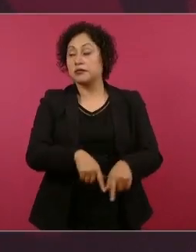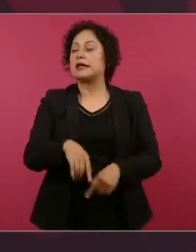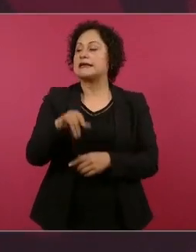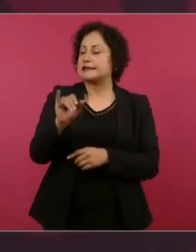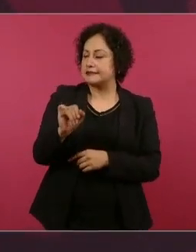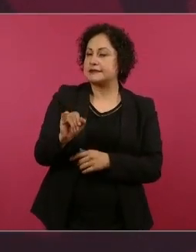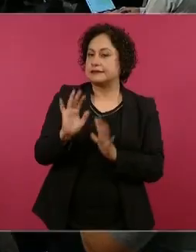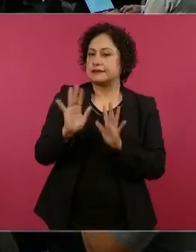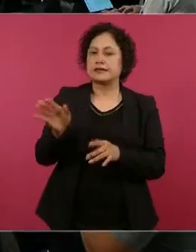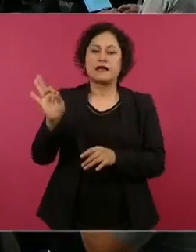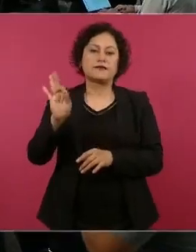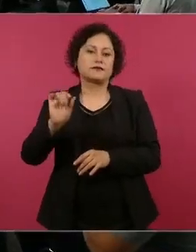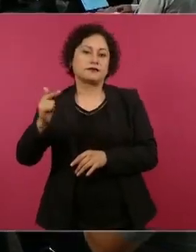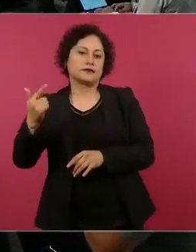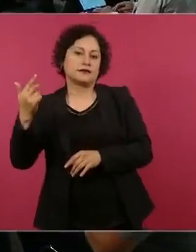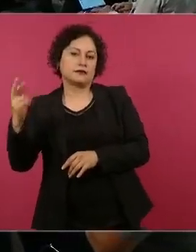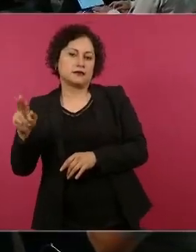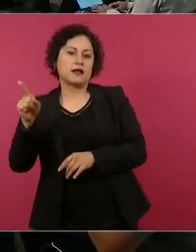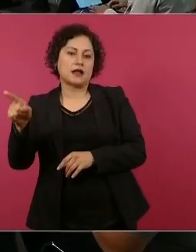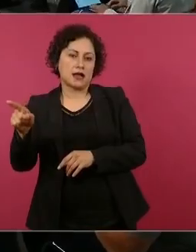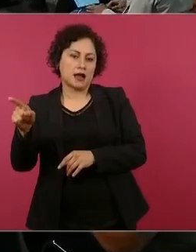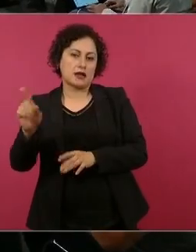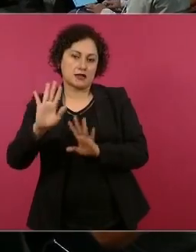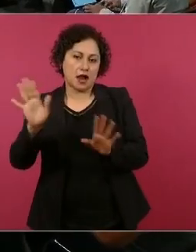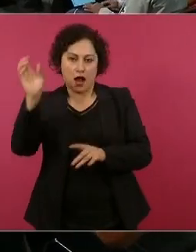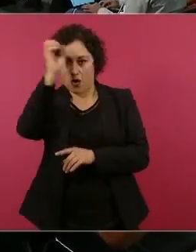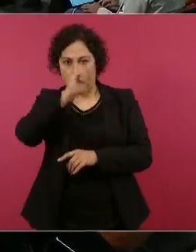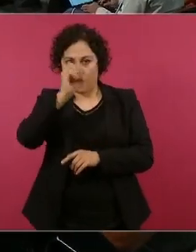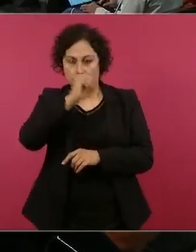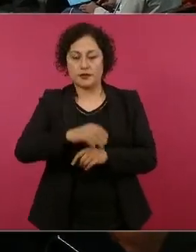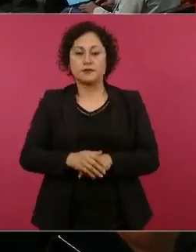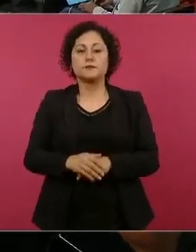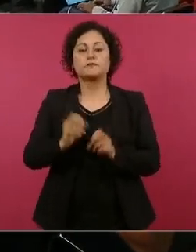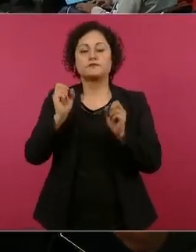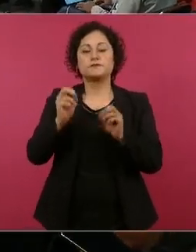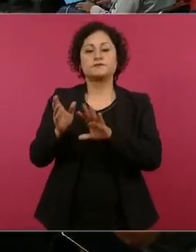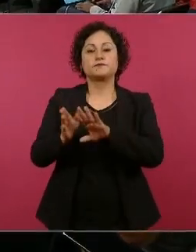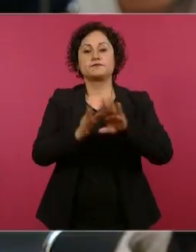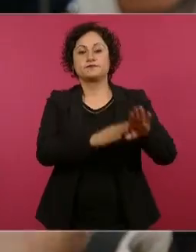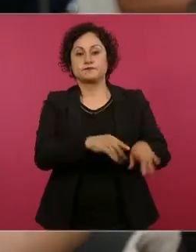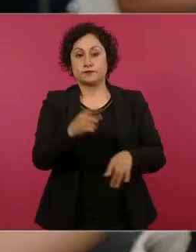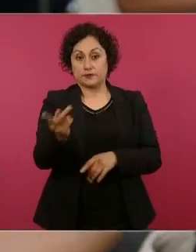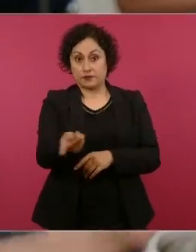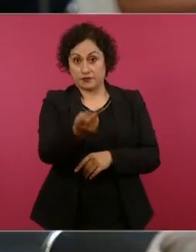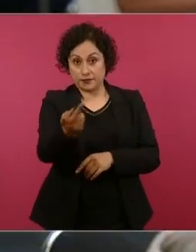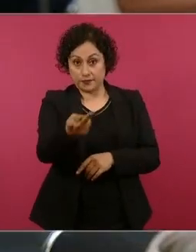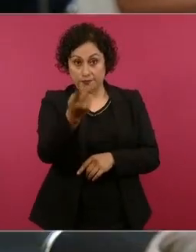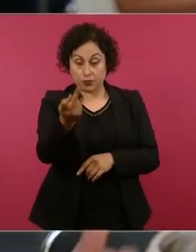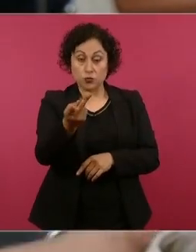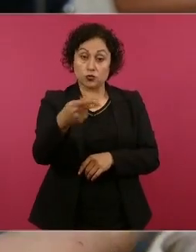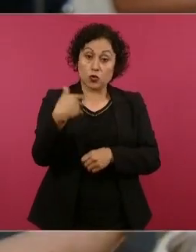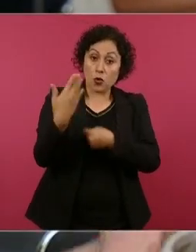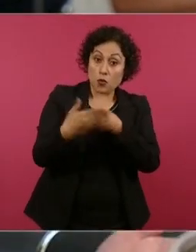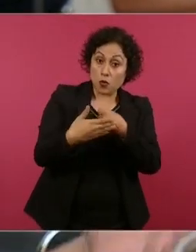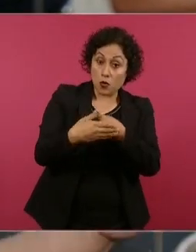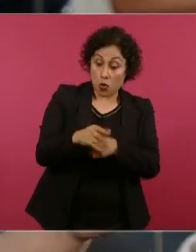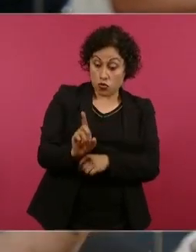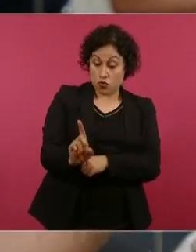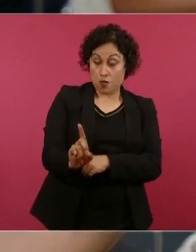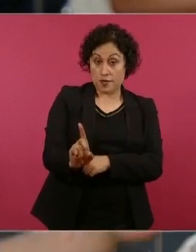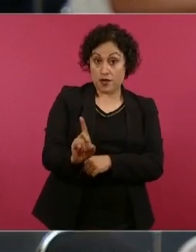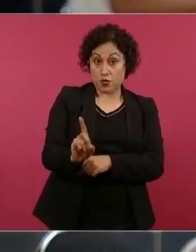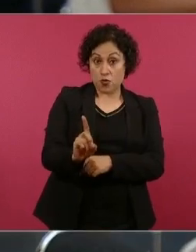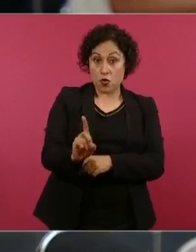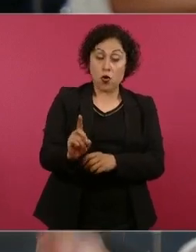sobre el tema. Ya acabó. Va a haber el debate el domingo, ¿dónde lo va a haber? ¿Y qué va,